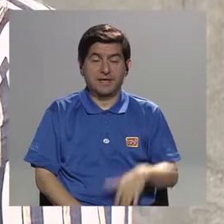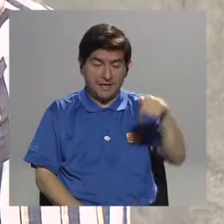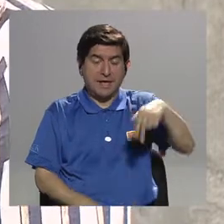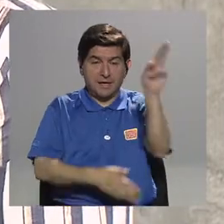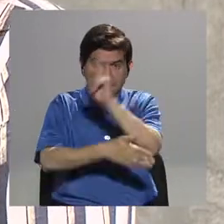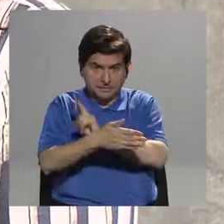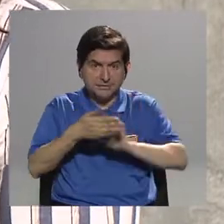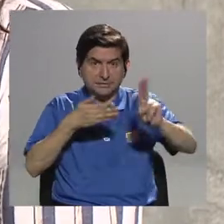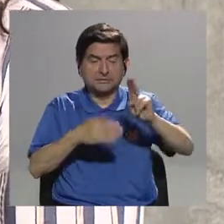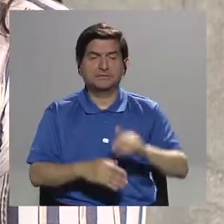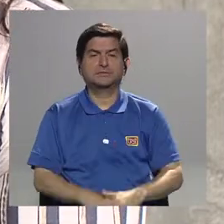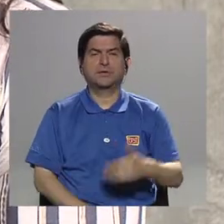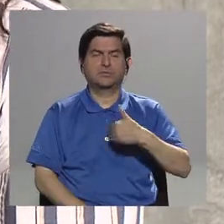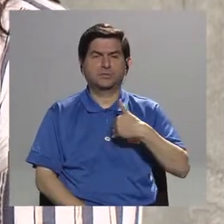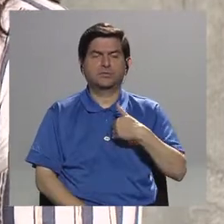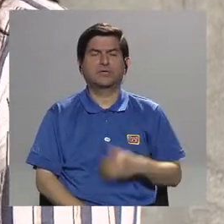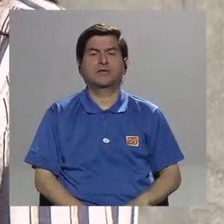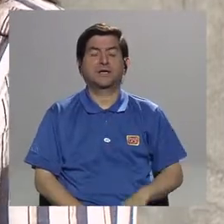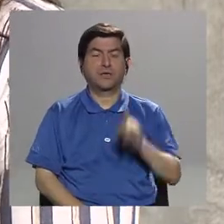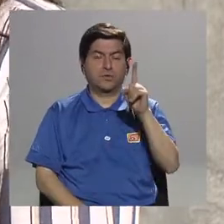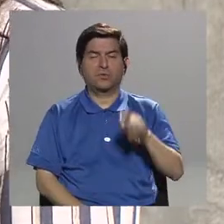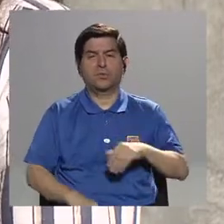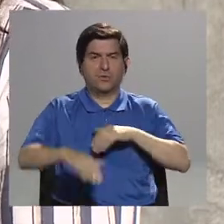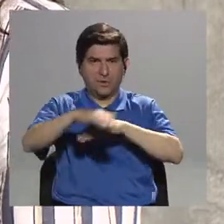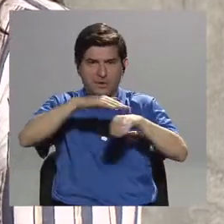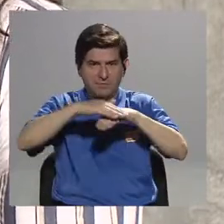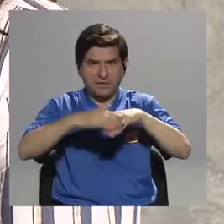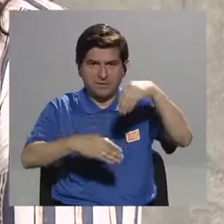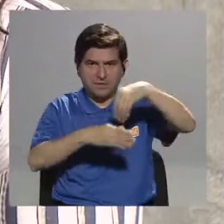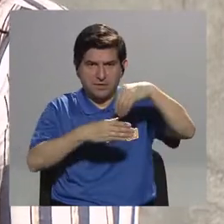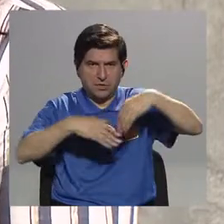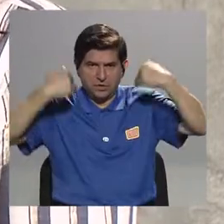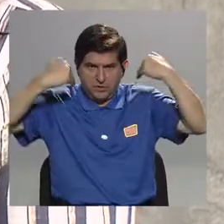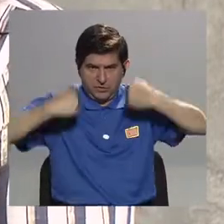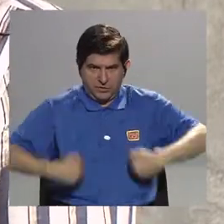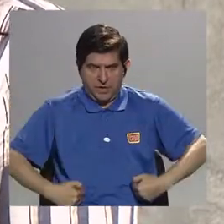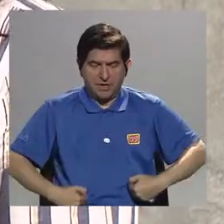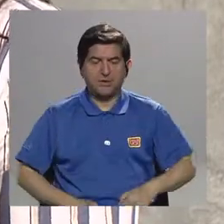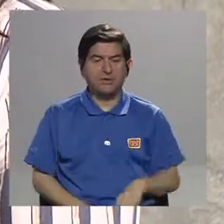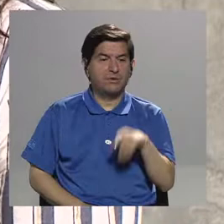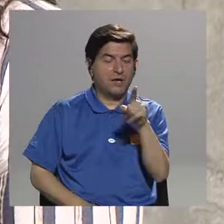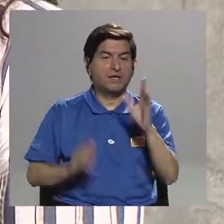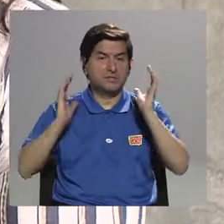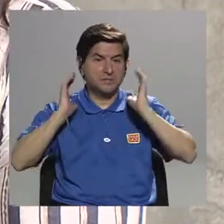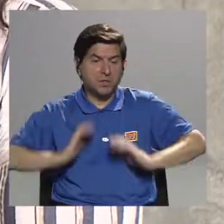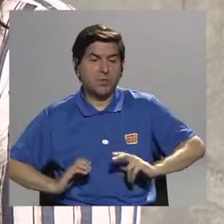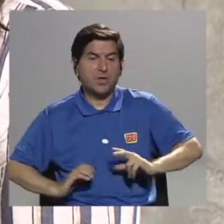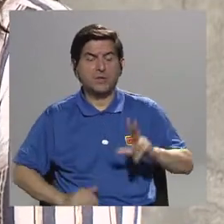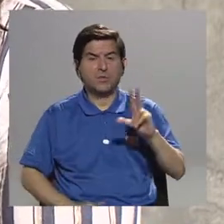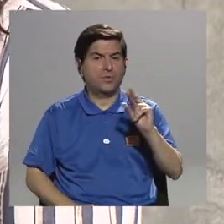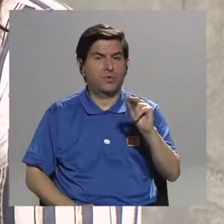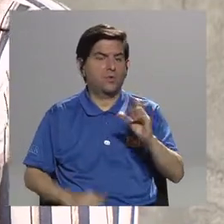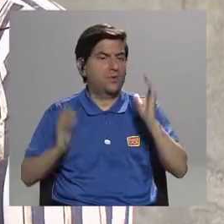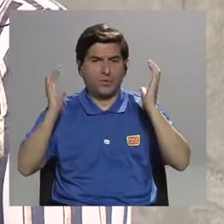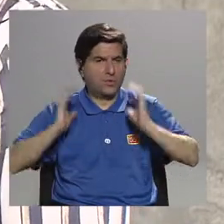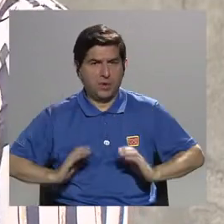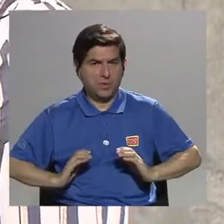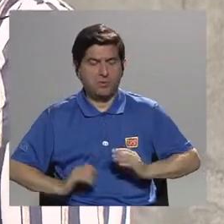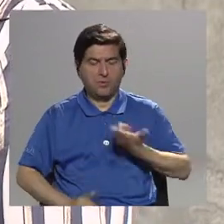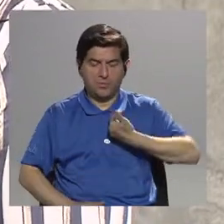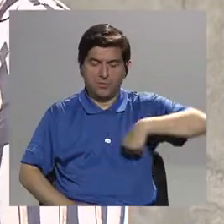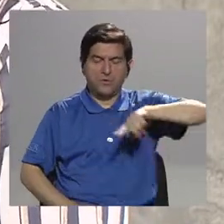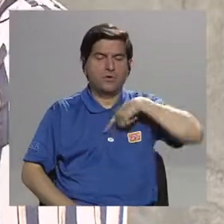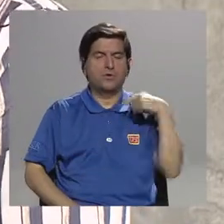humanista, ¿verdad? Y entonces, este cuerpo no es un cuerpo. Nosotros siempre instamos a nuestros